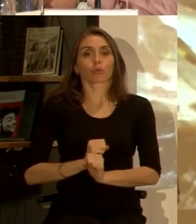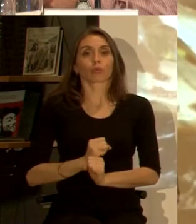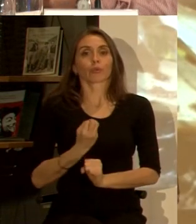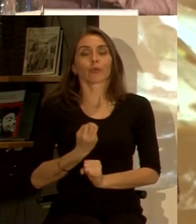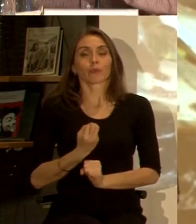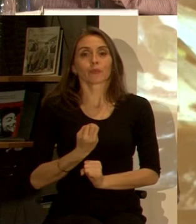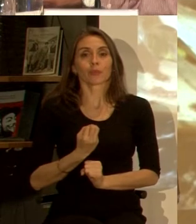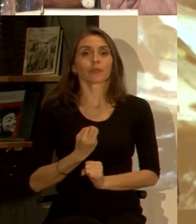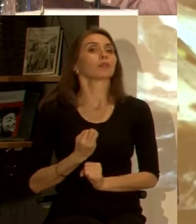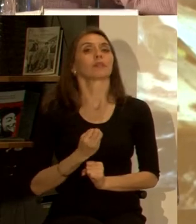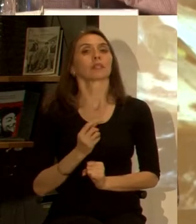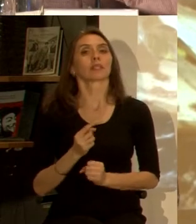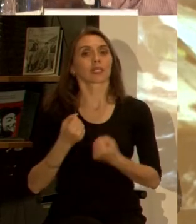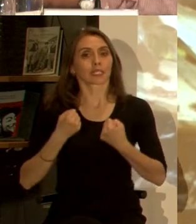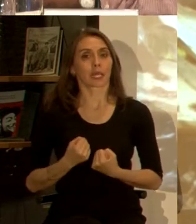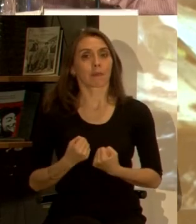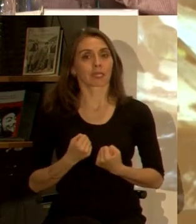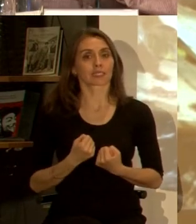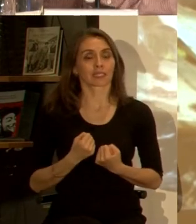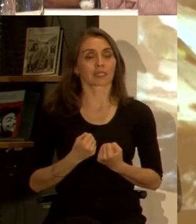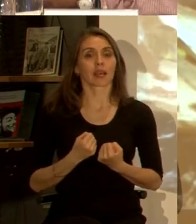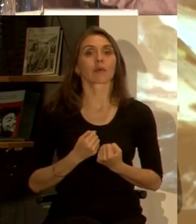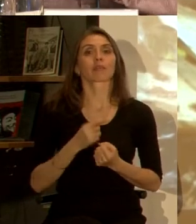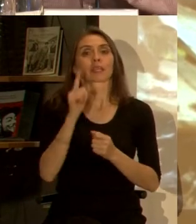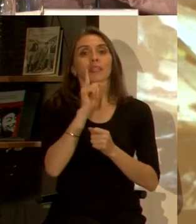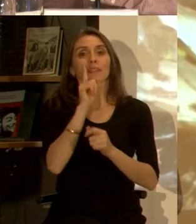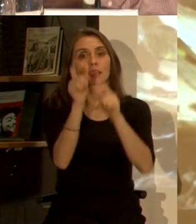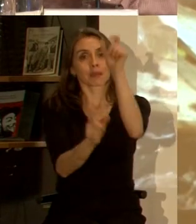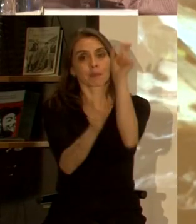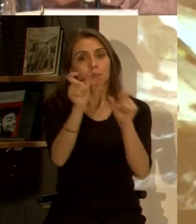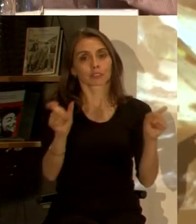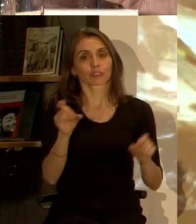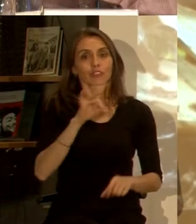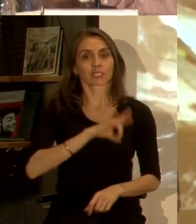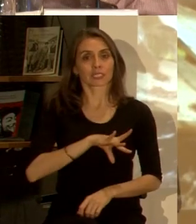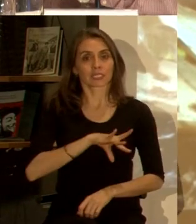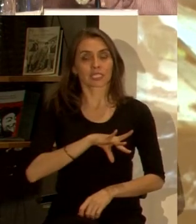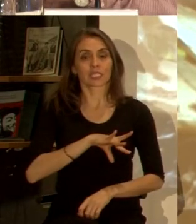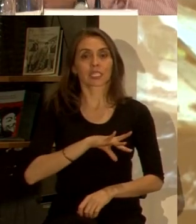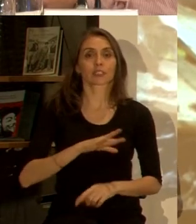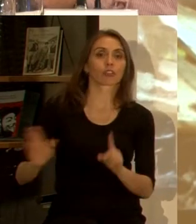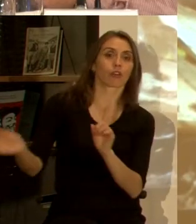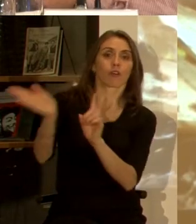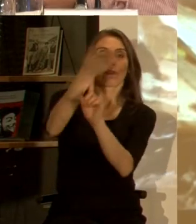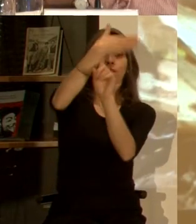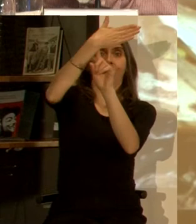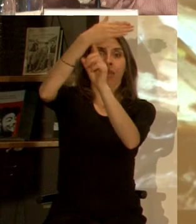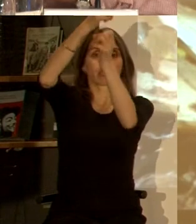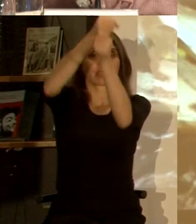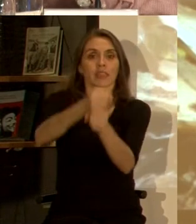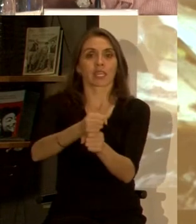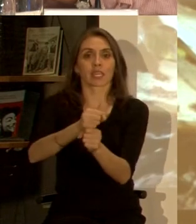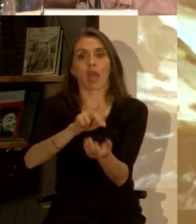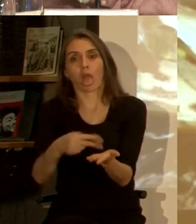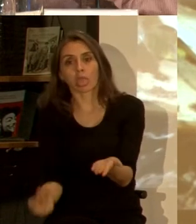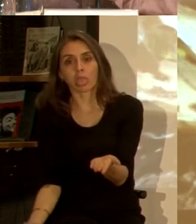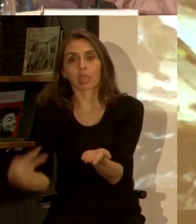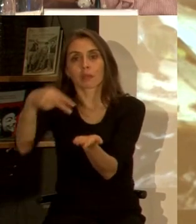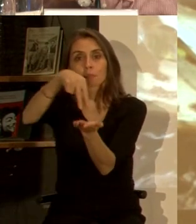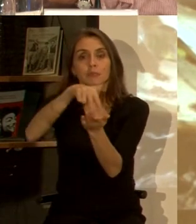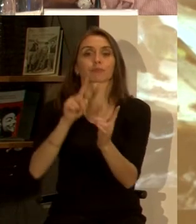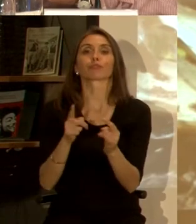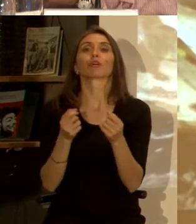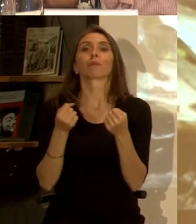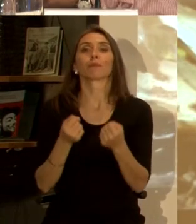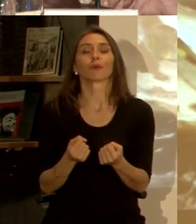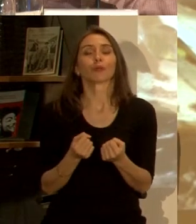tenemos que verlo no como esa capacidad infinita ¿no es cierto? de las personas del chileno que agarra la bandera y se vuelve a parar sino que tenemos que ver en el fondo que es